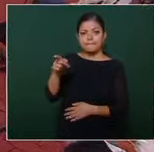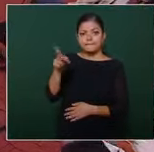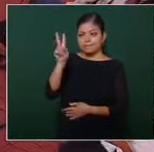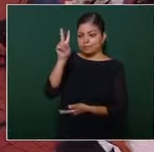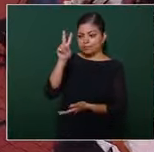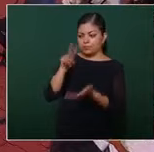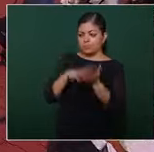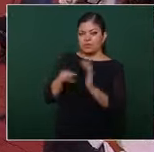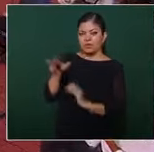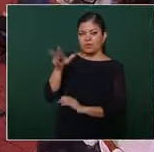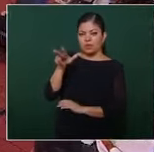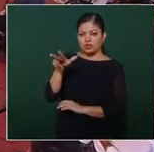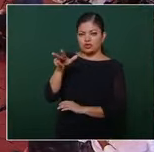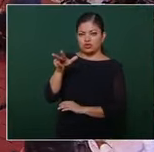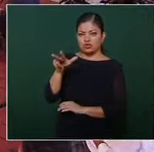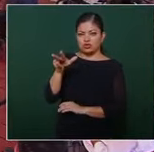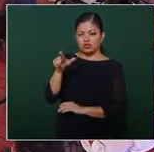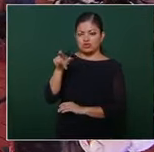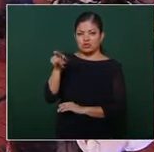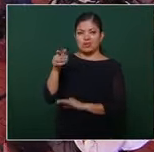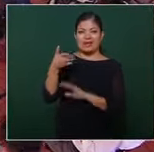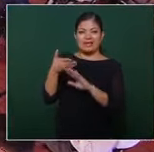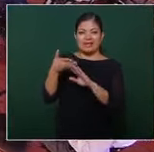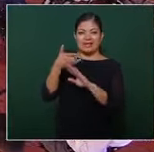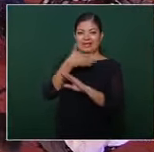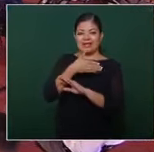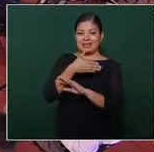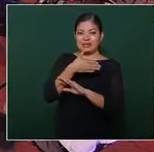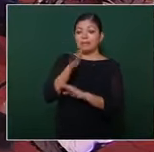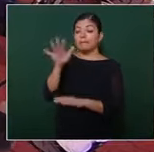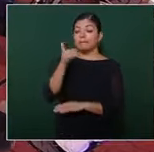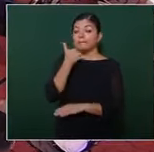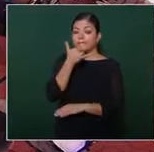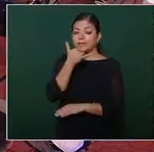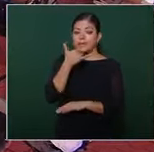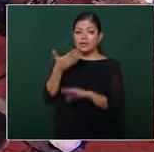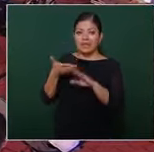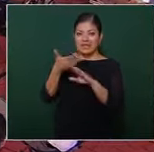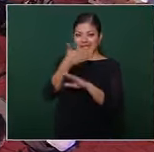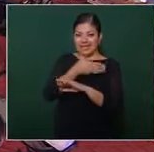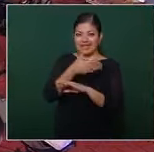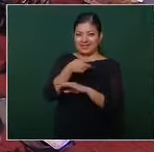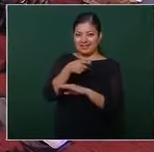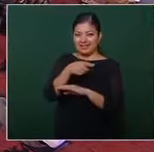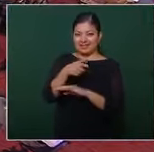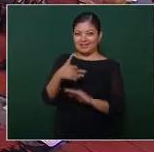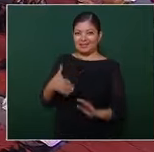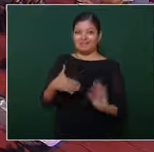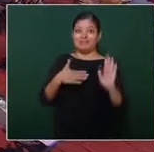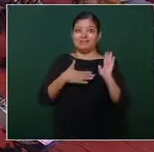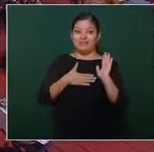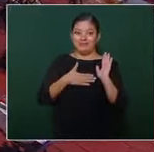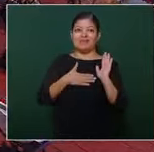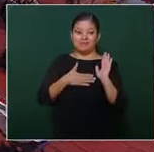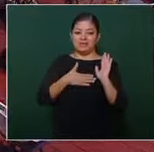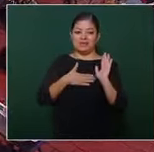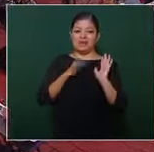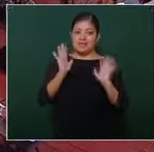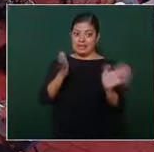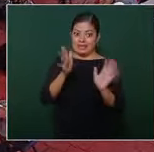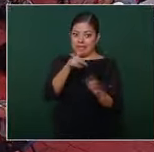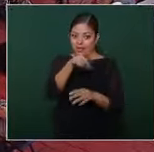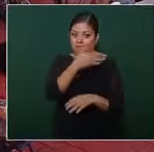2018 antes de perdón antes de tomar protesta pero ya como presidente electo